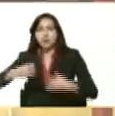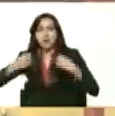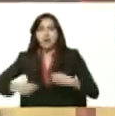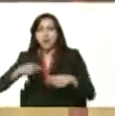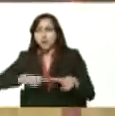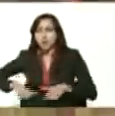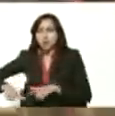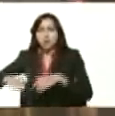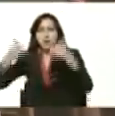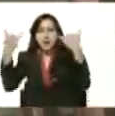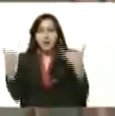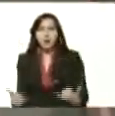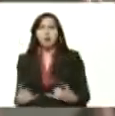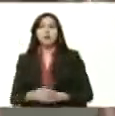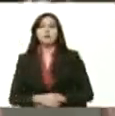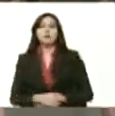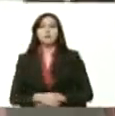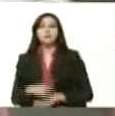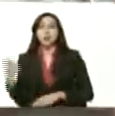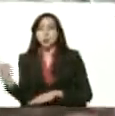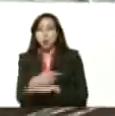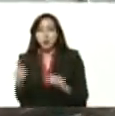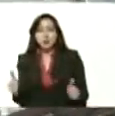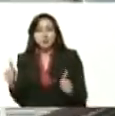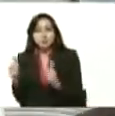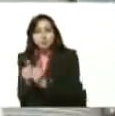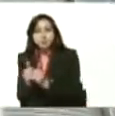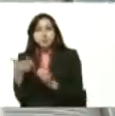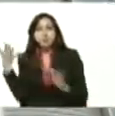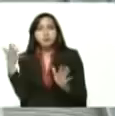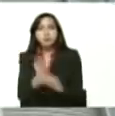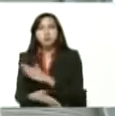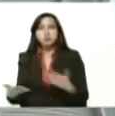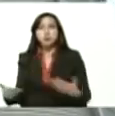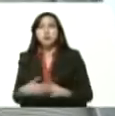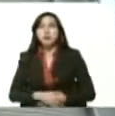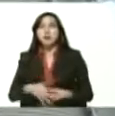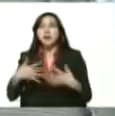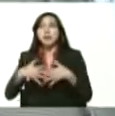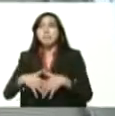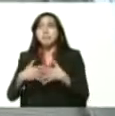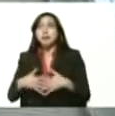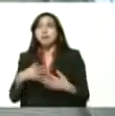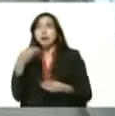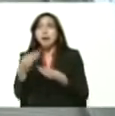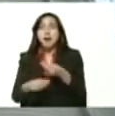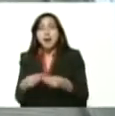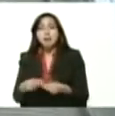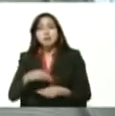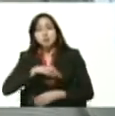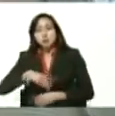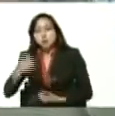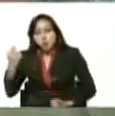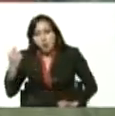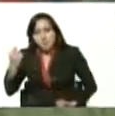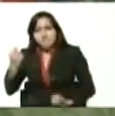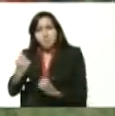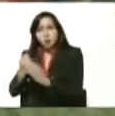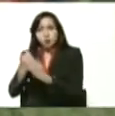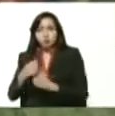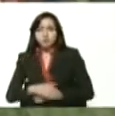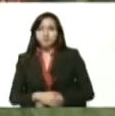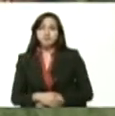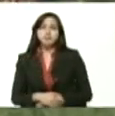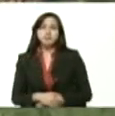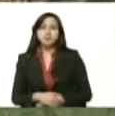y menos ahora que el señor gobernador a través de esta empresa Provenca nos ha colaborado tanto